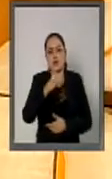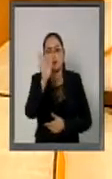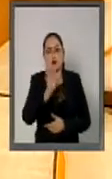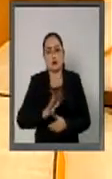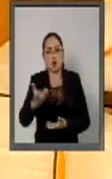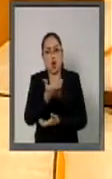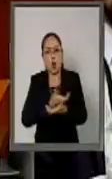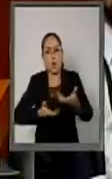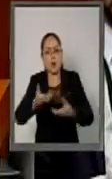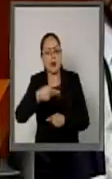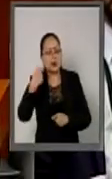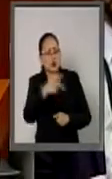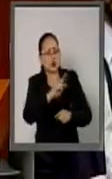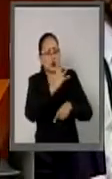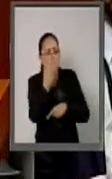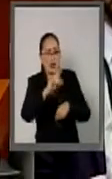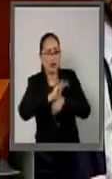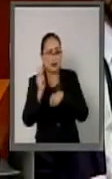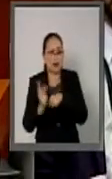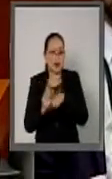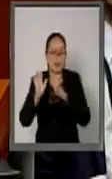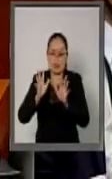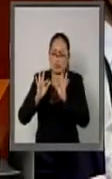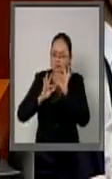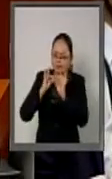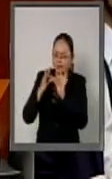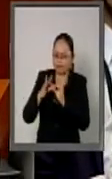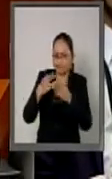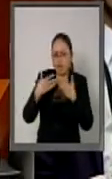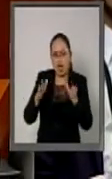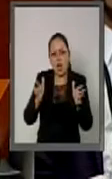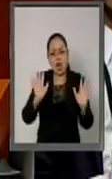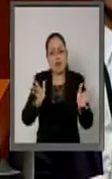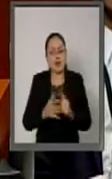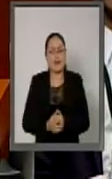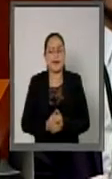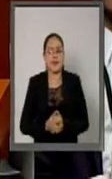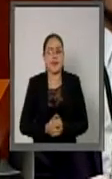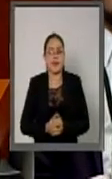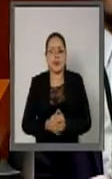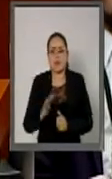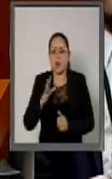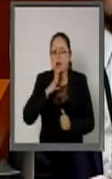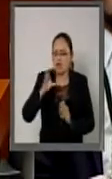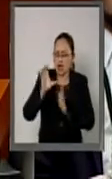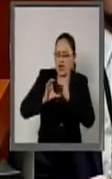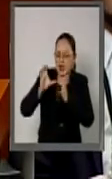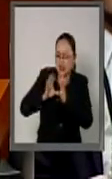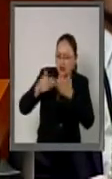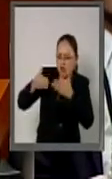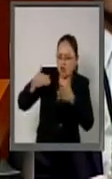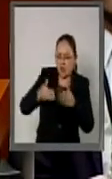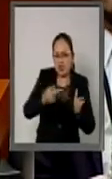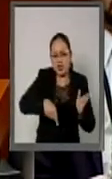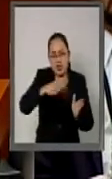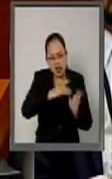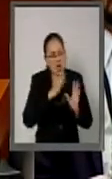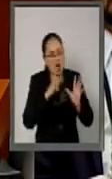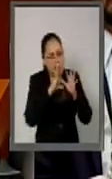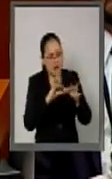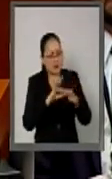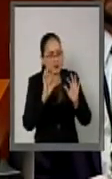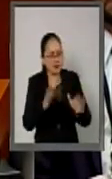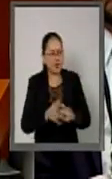comercio entre los cuatro países ya está liberalizado y el restante ocho por ciento tiene un calendario para su liberalización. En materia de